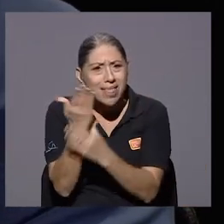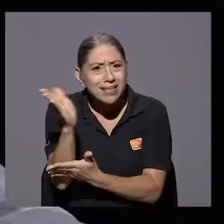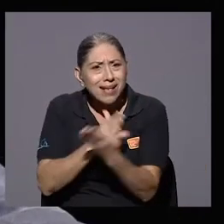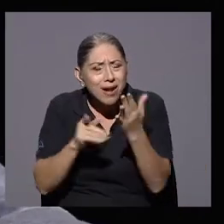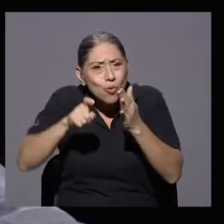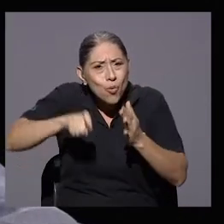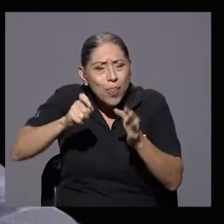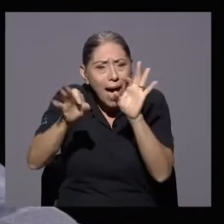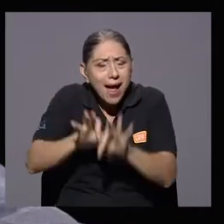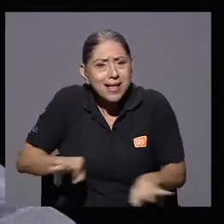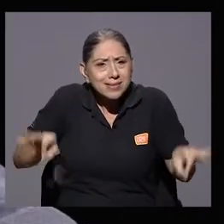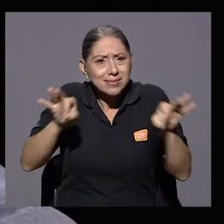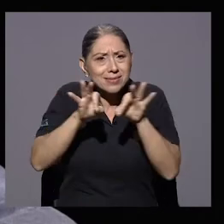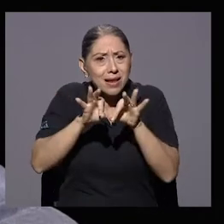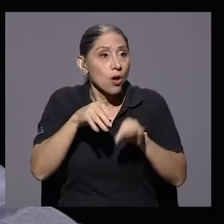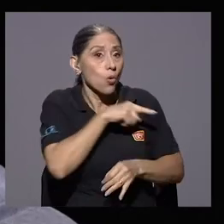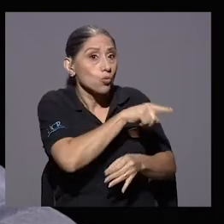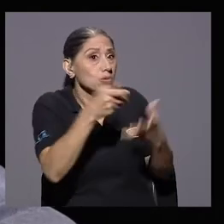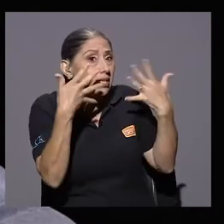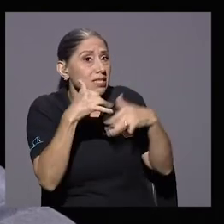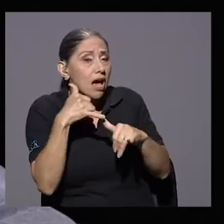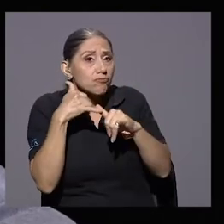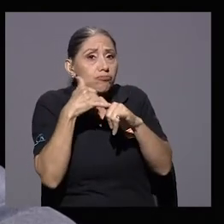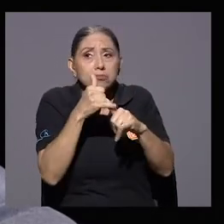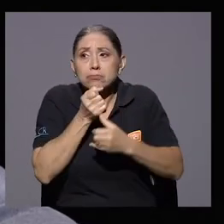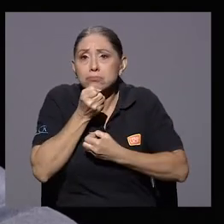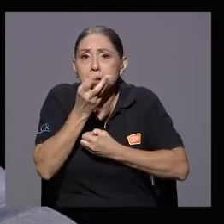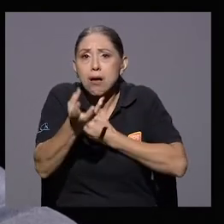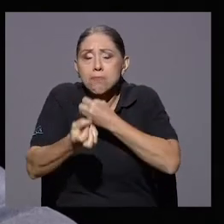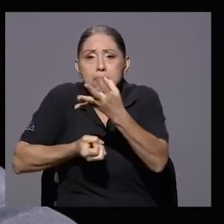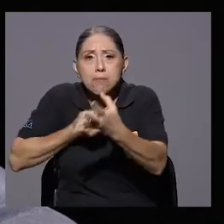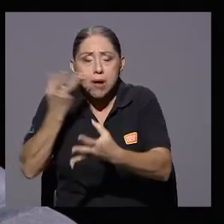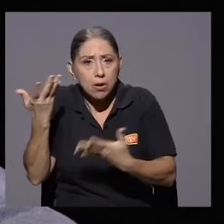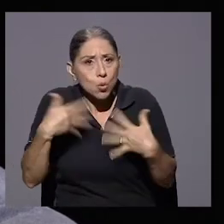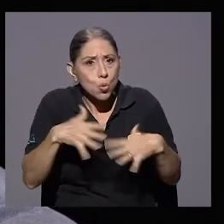Después de esas denuncias que ustedes han hecho, que son muy fuertes, que vamos a hablar en este programa,